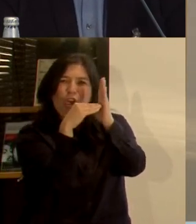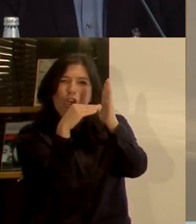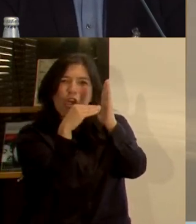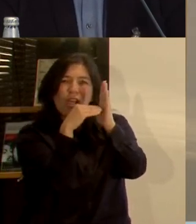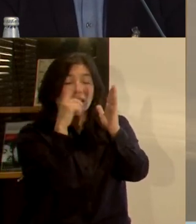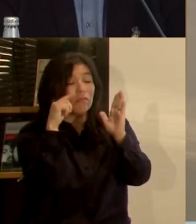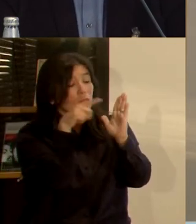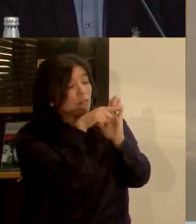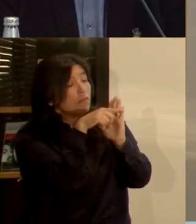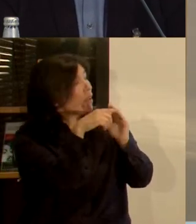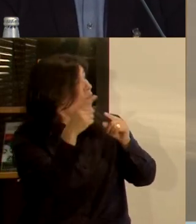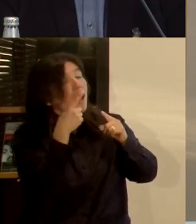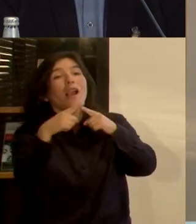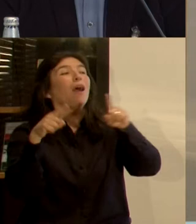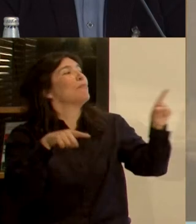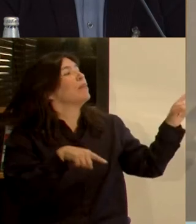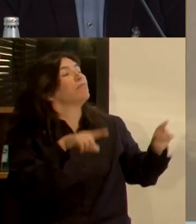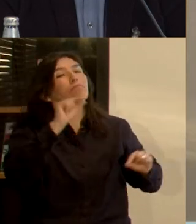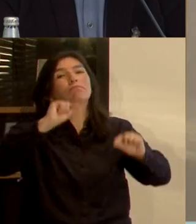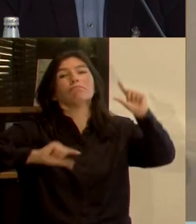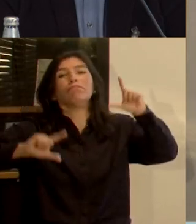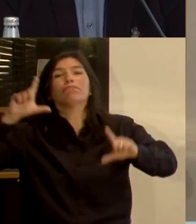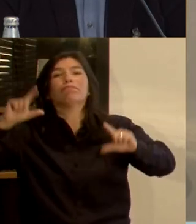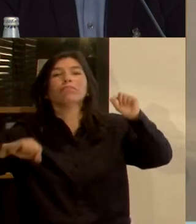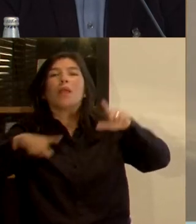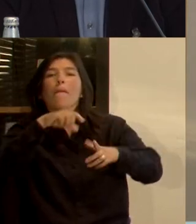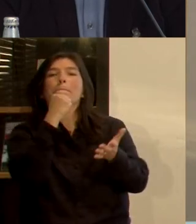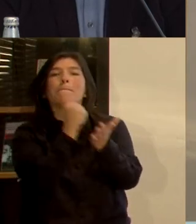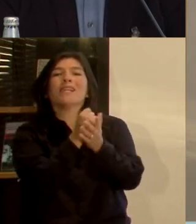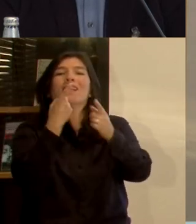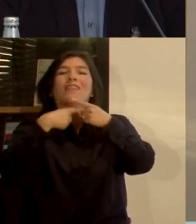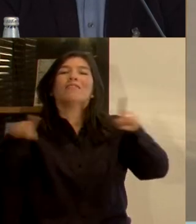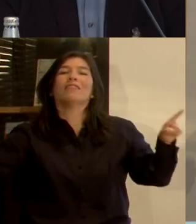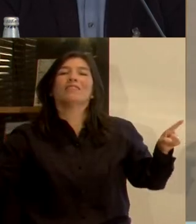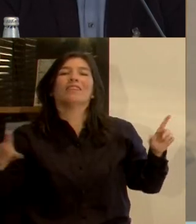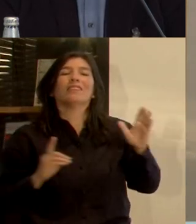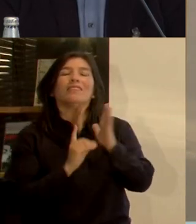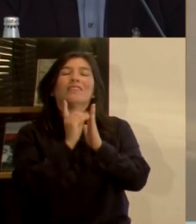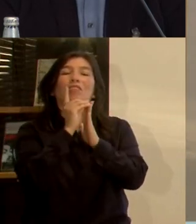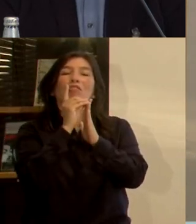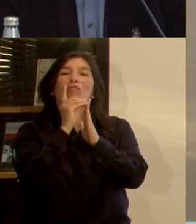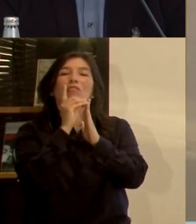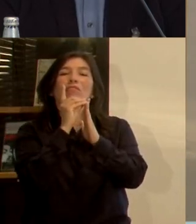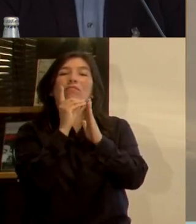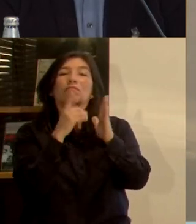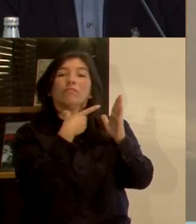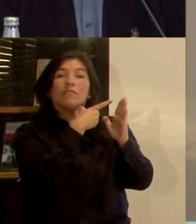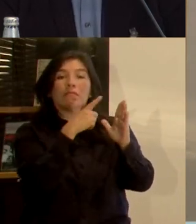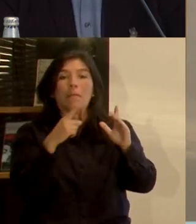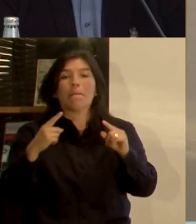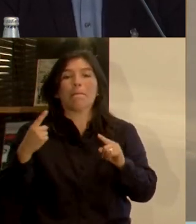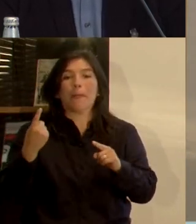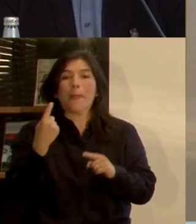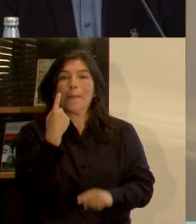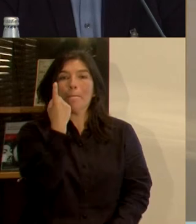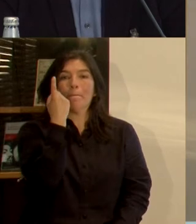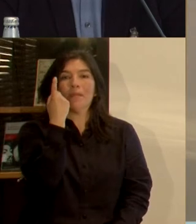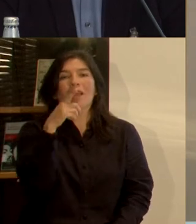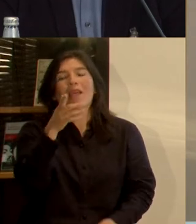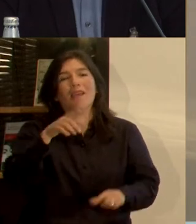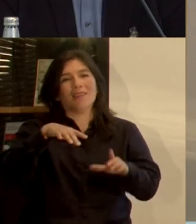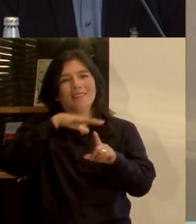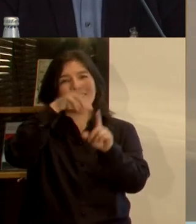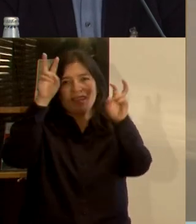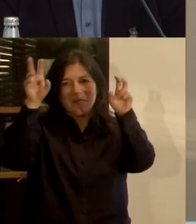variabilidad. ¿Dónde está la diferencia? ¿Qué es que marca la diferencia en el desarrollo desigual de la ciudad de Santiago? Fundamentalmente en el ambiente de negocio.